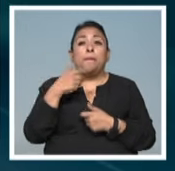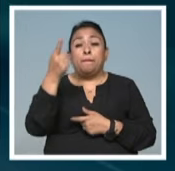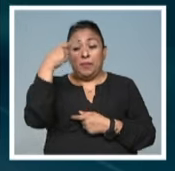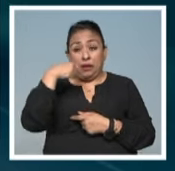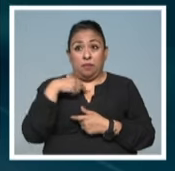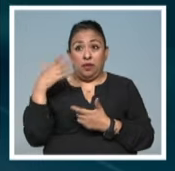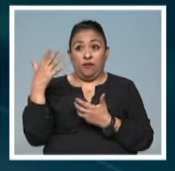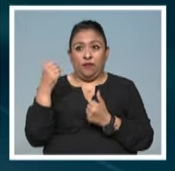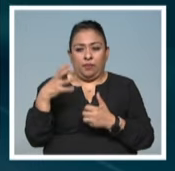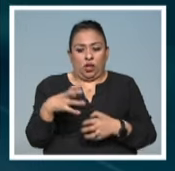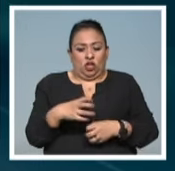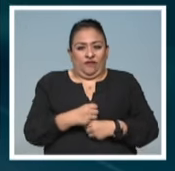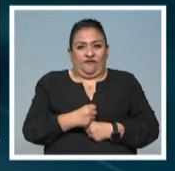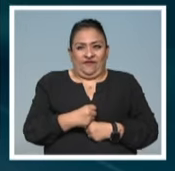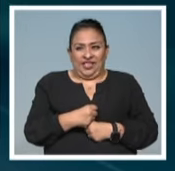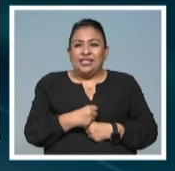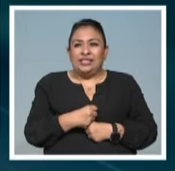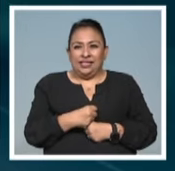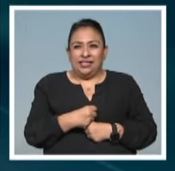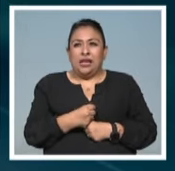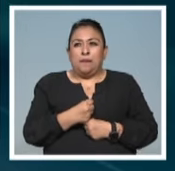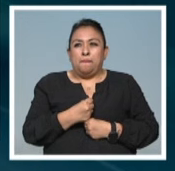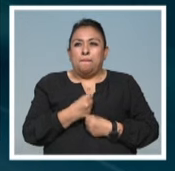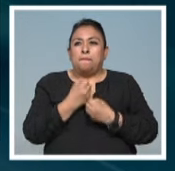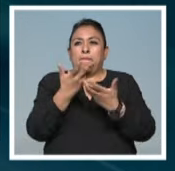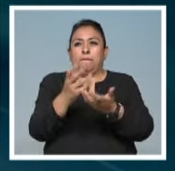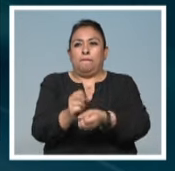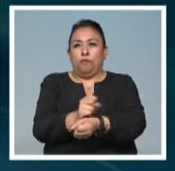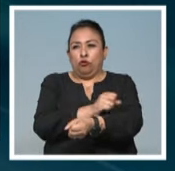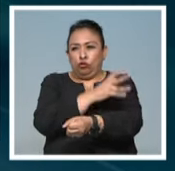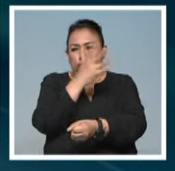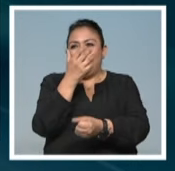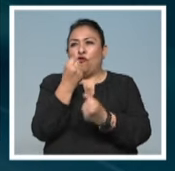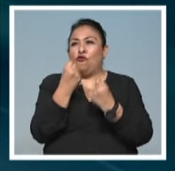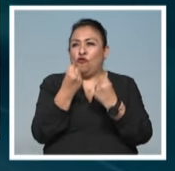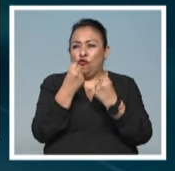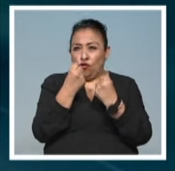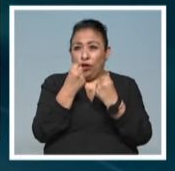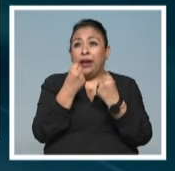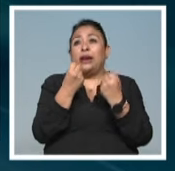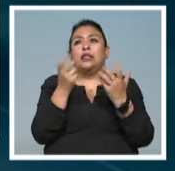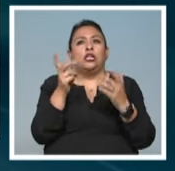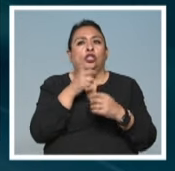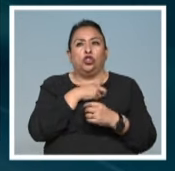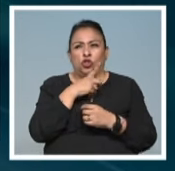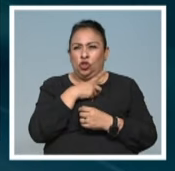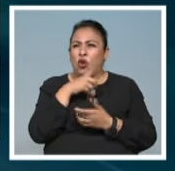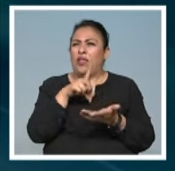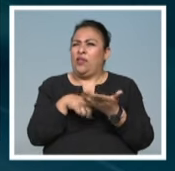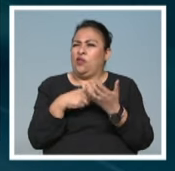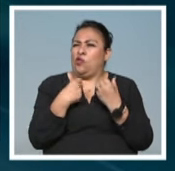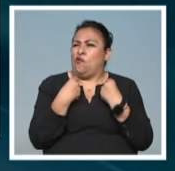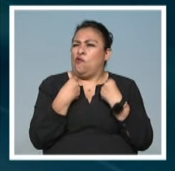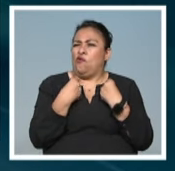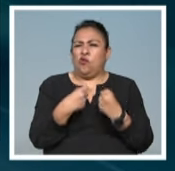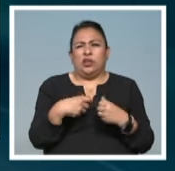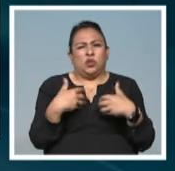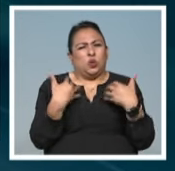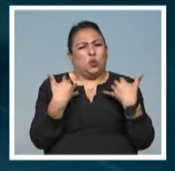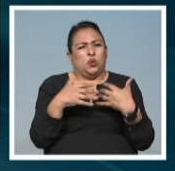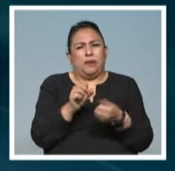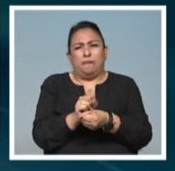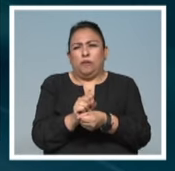para mí es viscera, es emoción, es una emoción muy profunda. Ya por sí solo tiene una fuerza tremenda